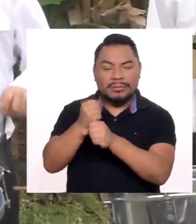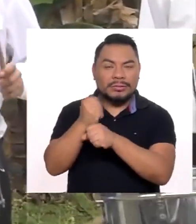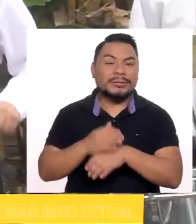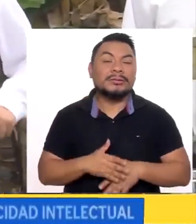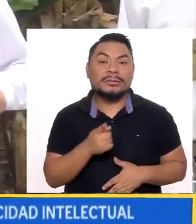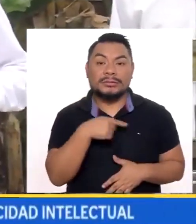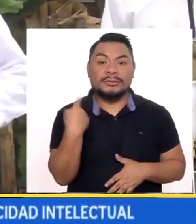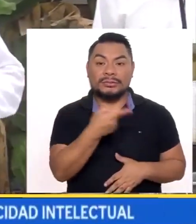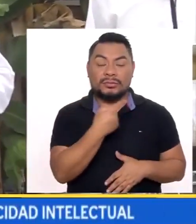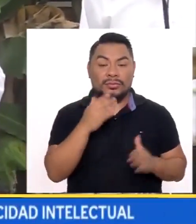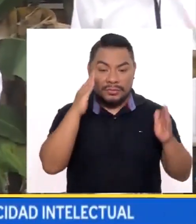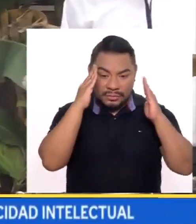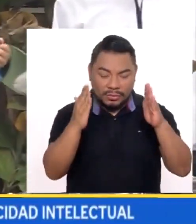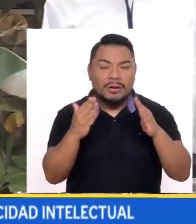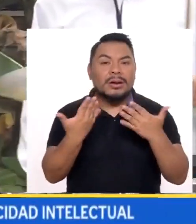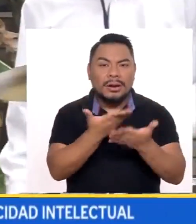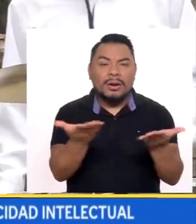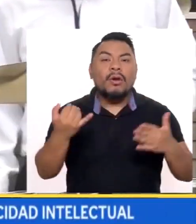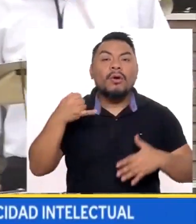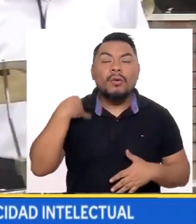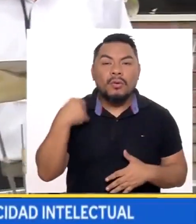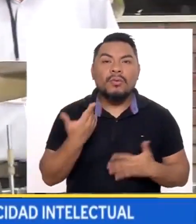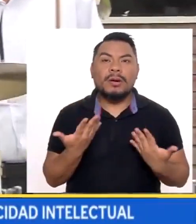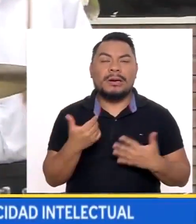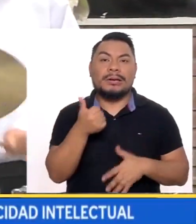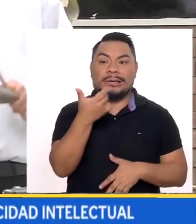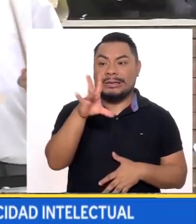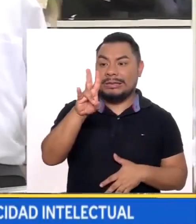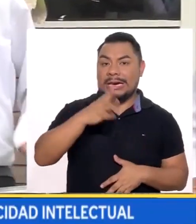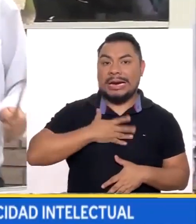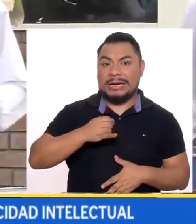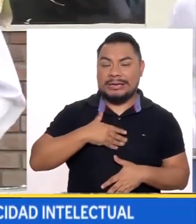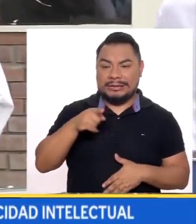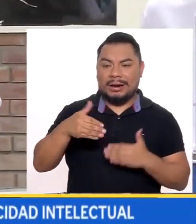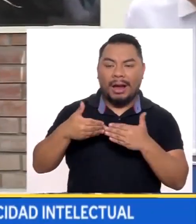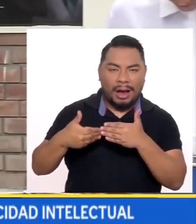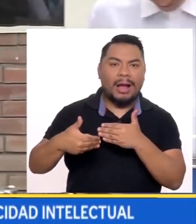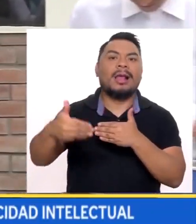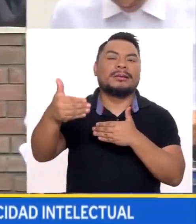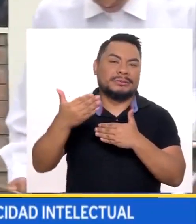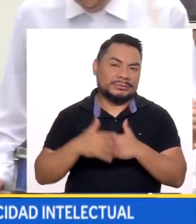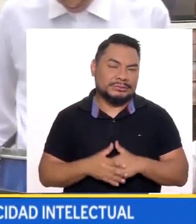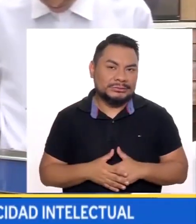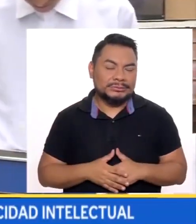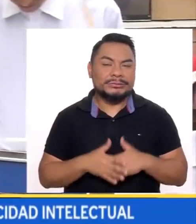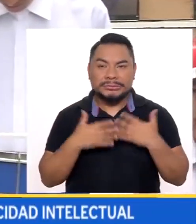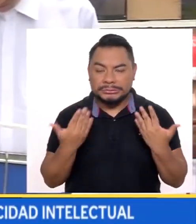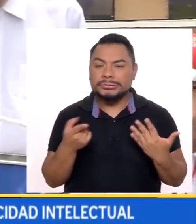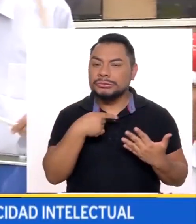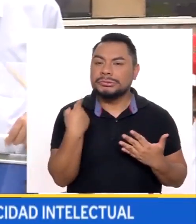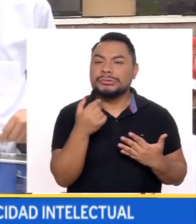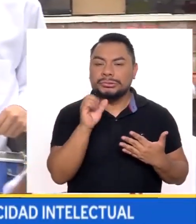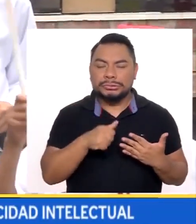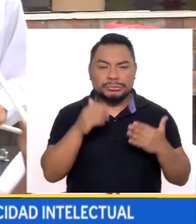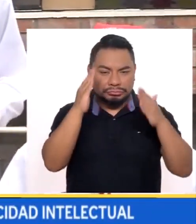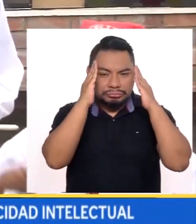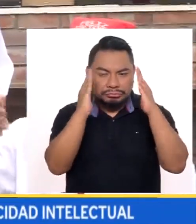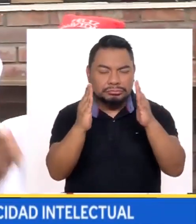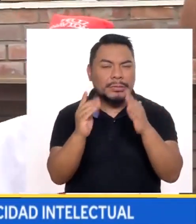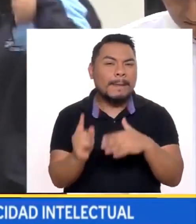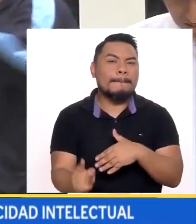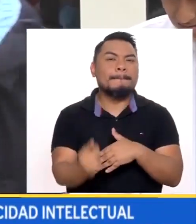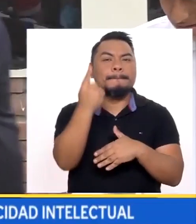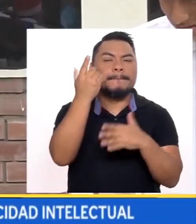Nosotros atendemos desde jóvenes a partir de los 17 años en adelante Nosotros estamos atendiendo